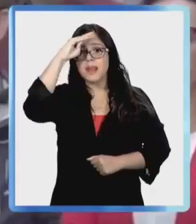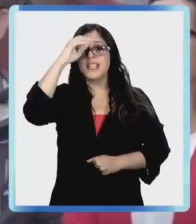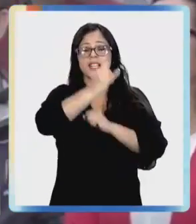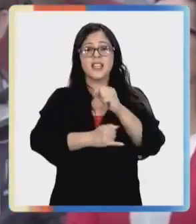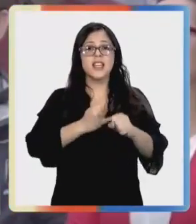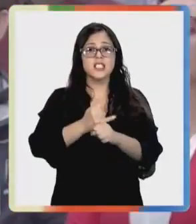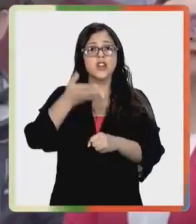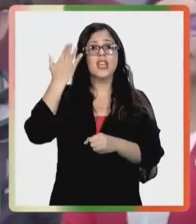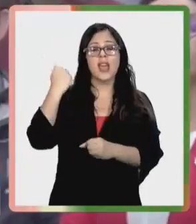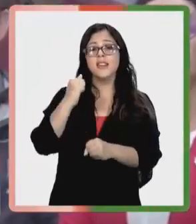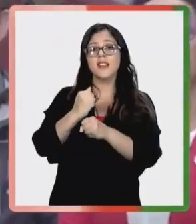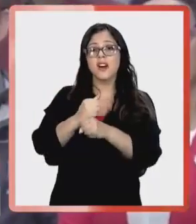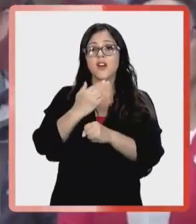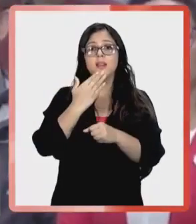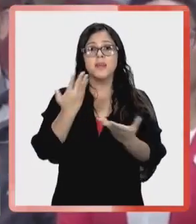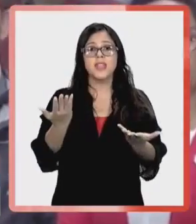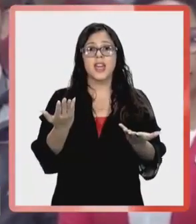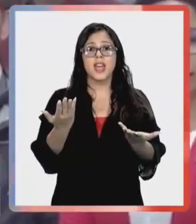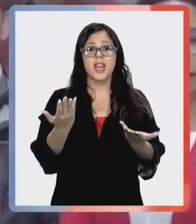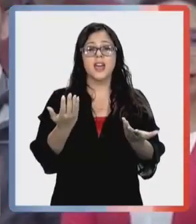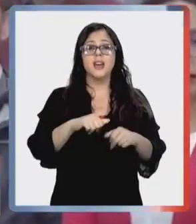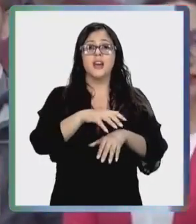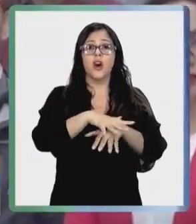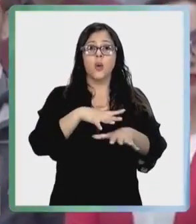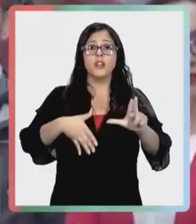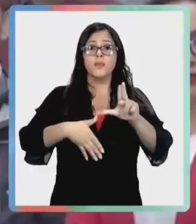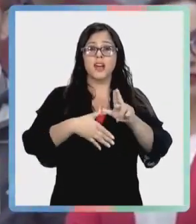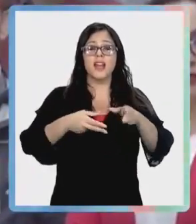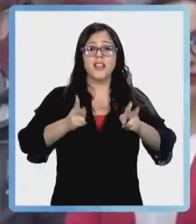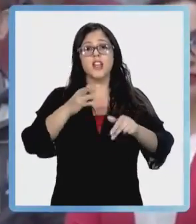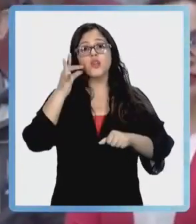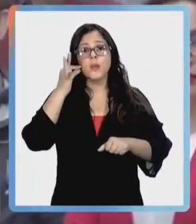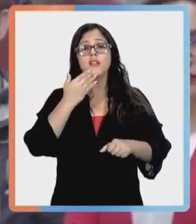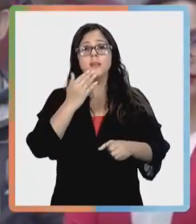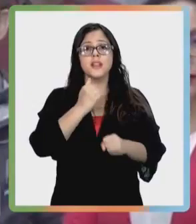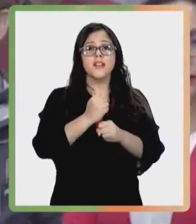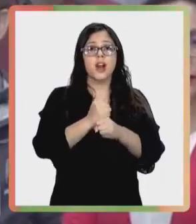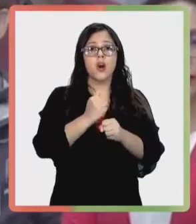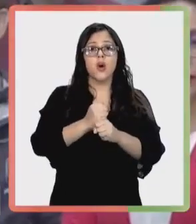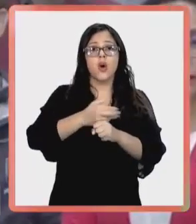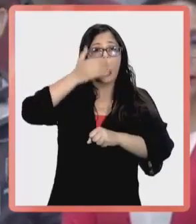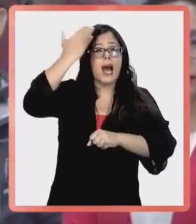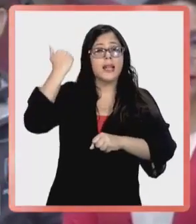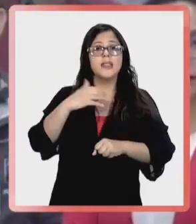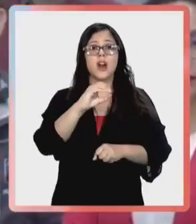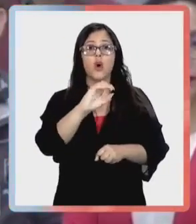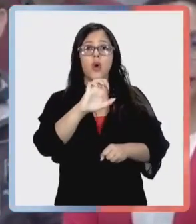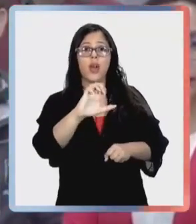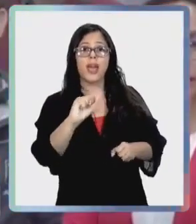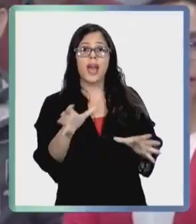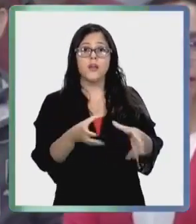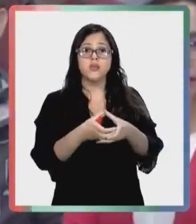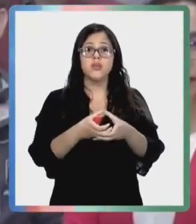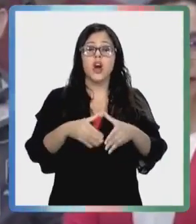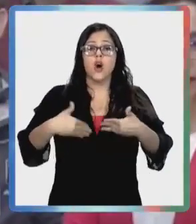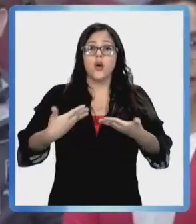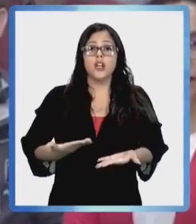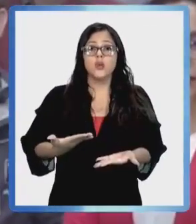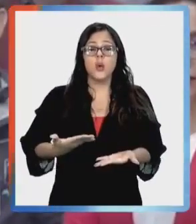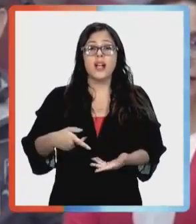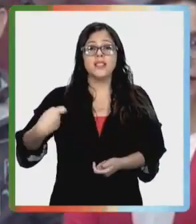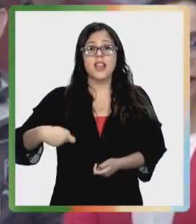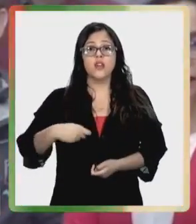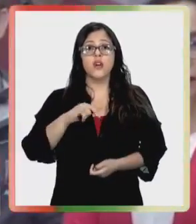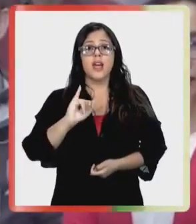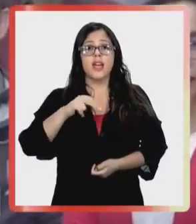internacional, que fue, que trabajó en la Contra Interamericana de Derechos Humanos, que trabajó durante largo tiempo en la OEA también con